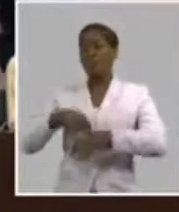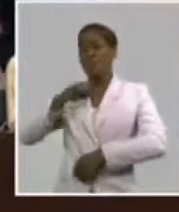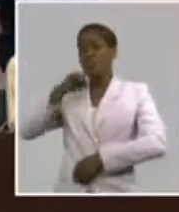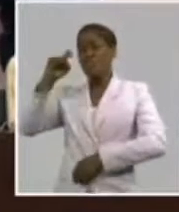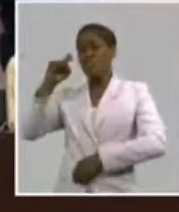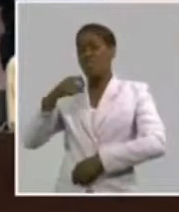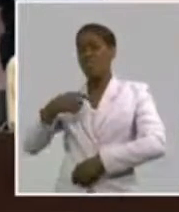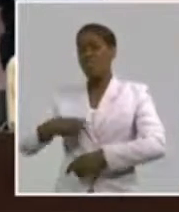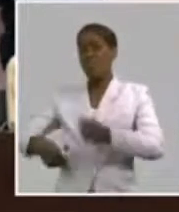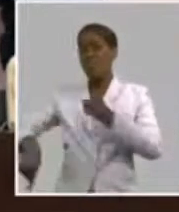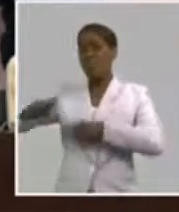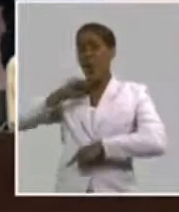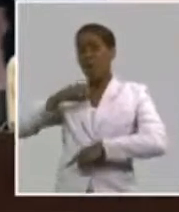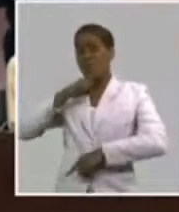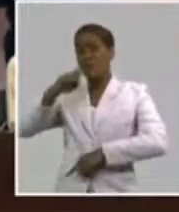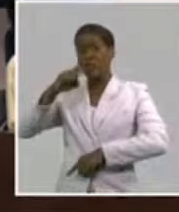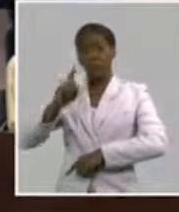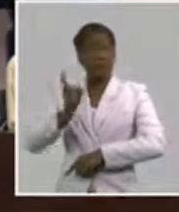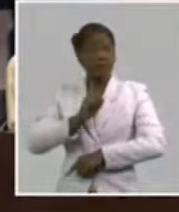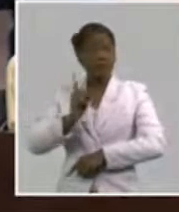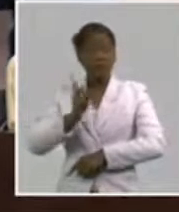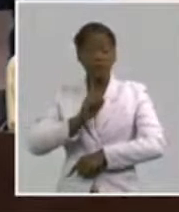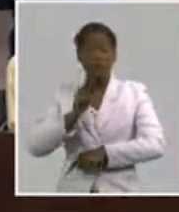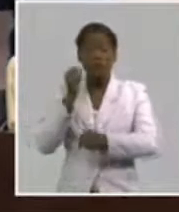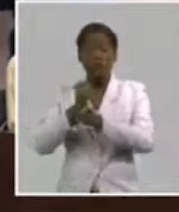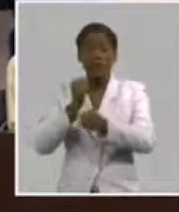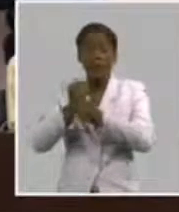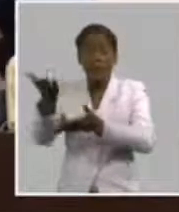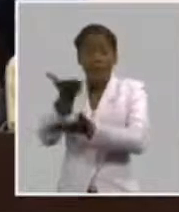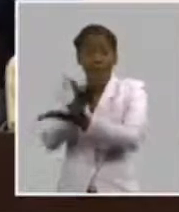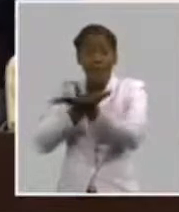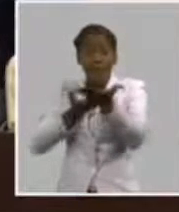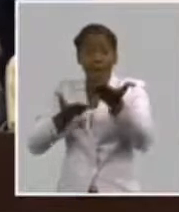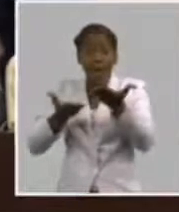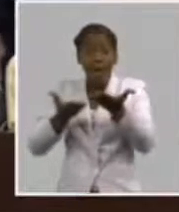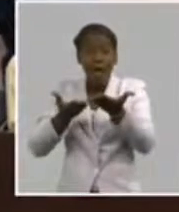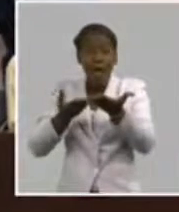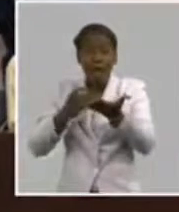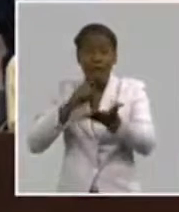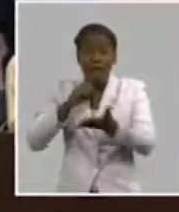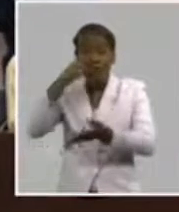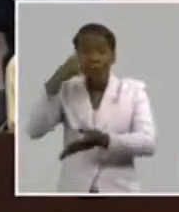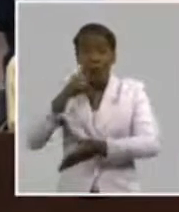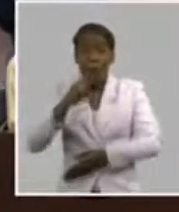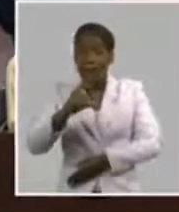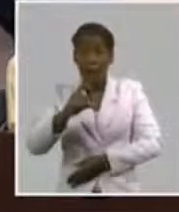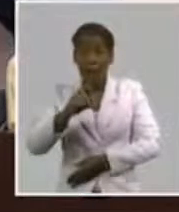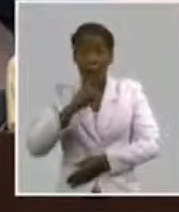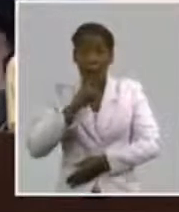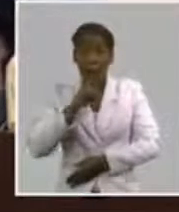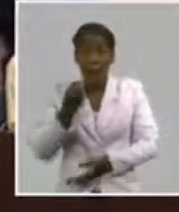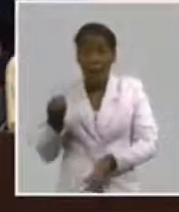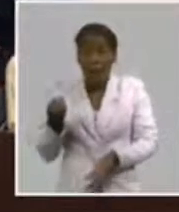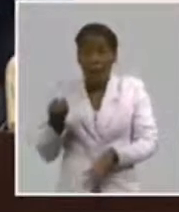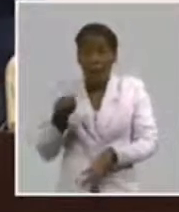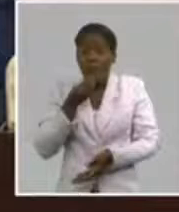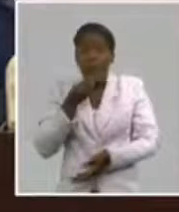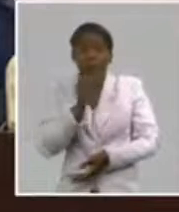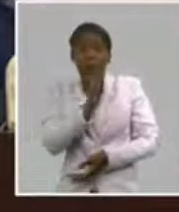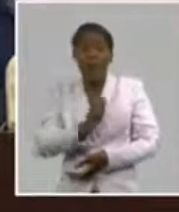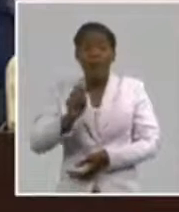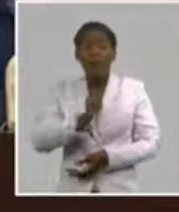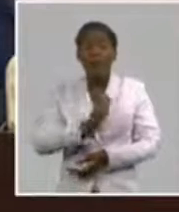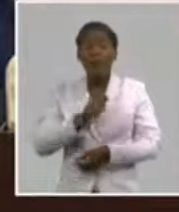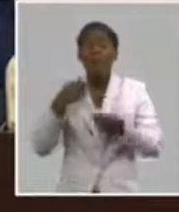Capacidad y disposición para solicitar consejos sin complejo. Si yo no sé de una cosa, yo le pregunto sin ningún tipo